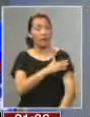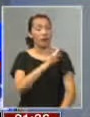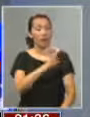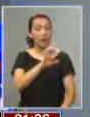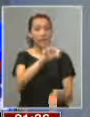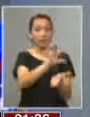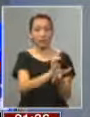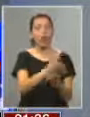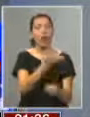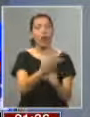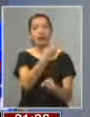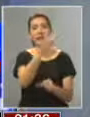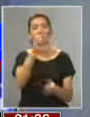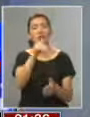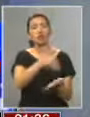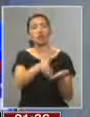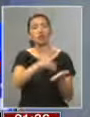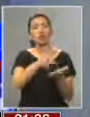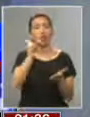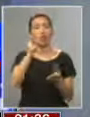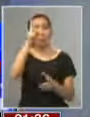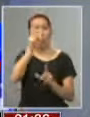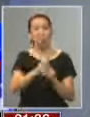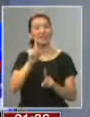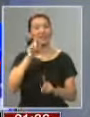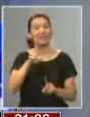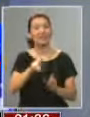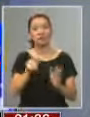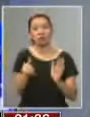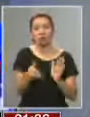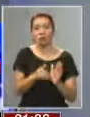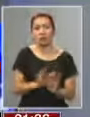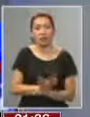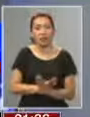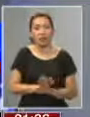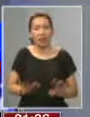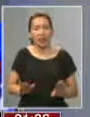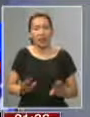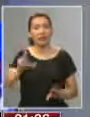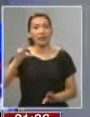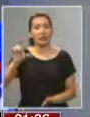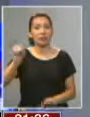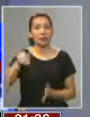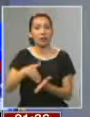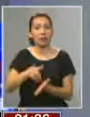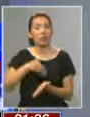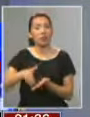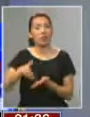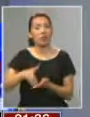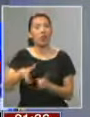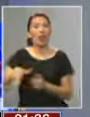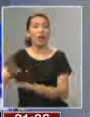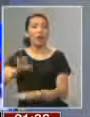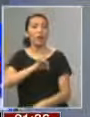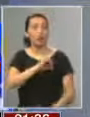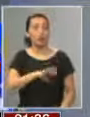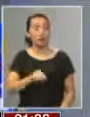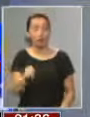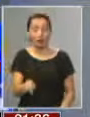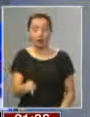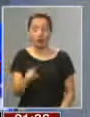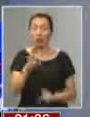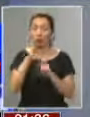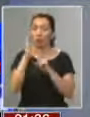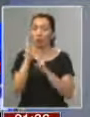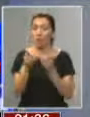tenemos 300 millones de dólares al mes, sin tocar, Macarena, los 70.000 millones que están fuera de Chile. Aquí tenemos una